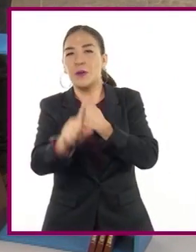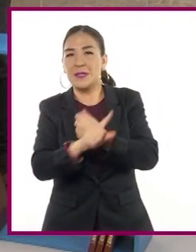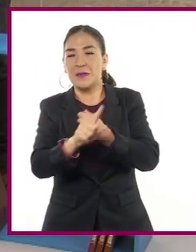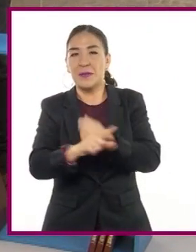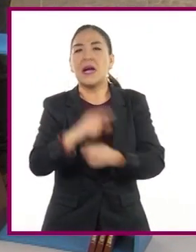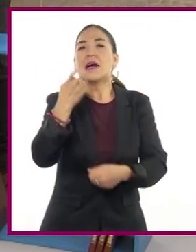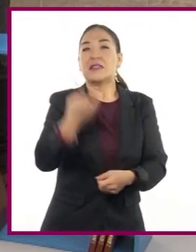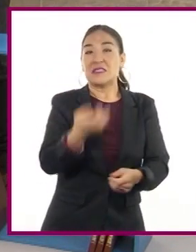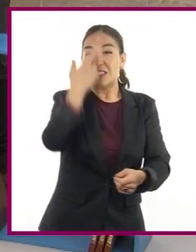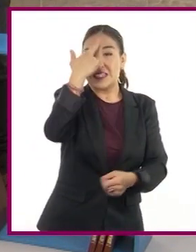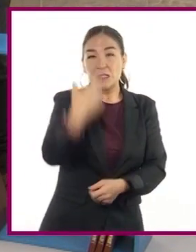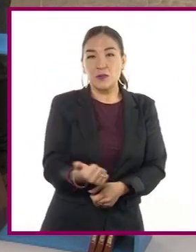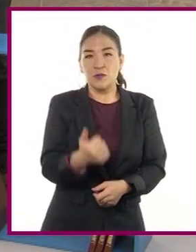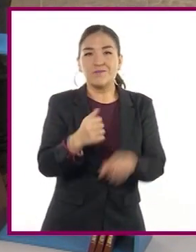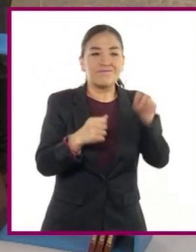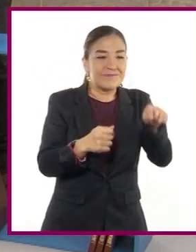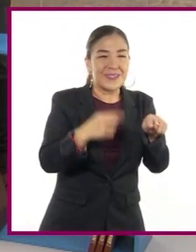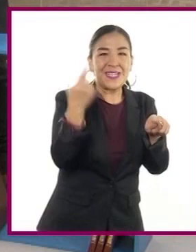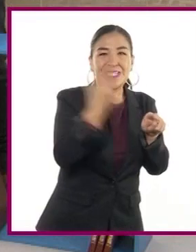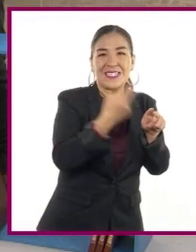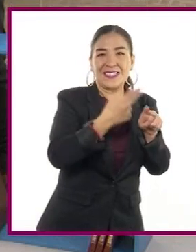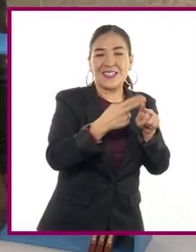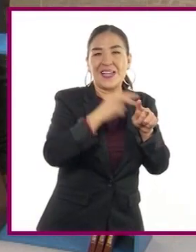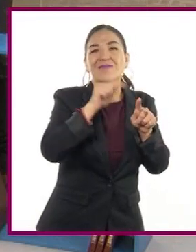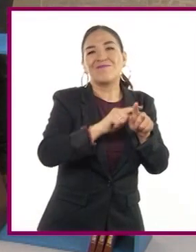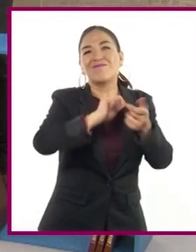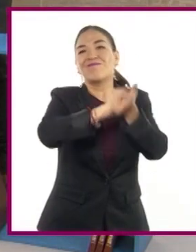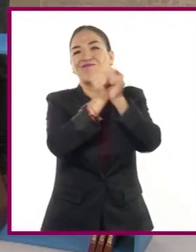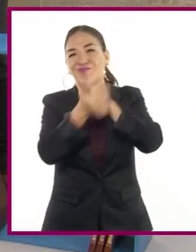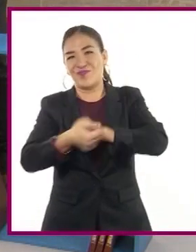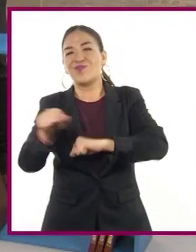derivados de las necesidades. Ahora, Katy,